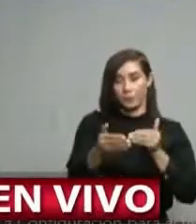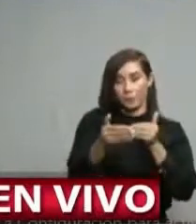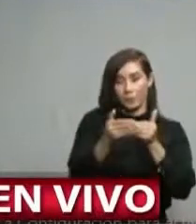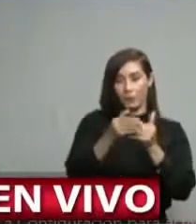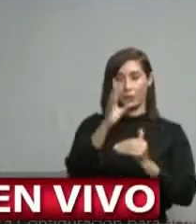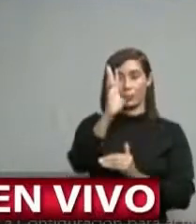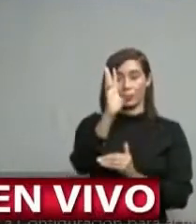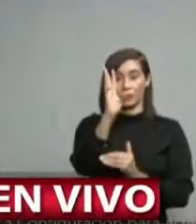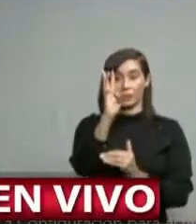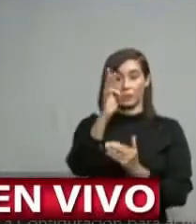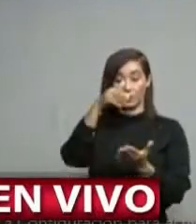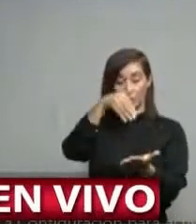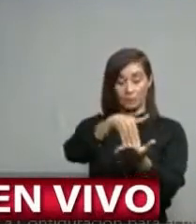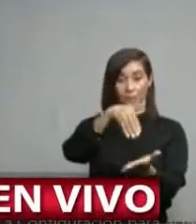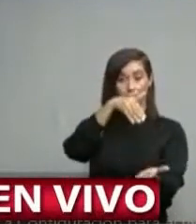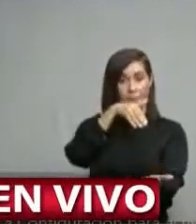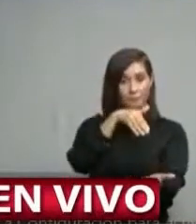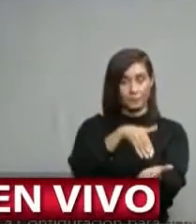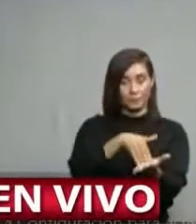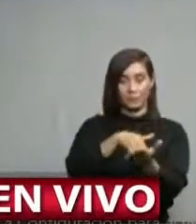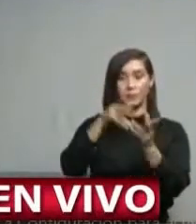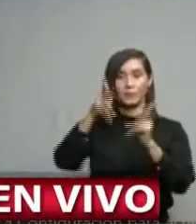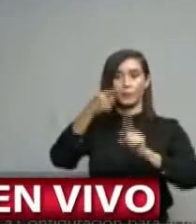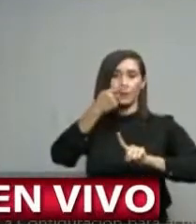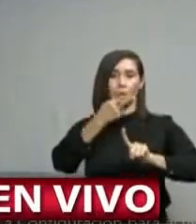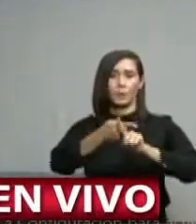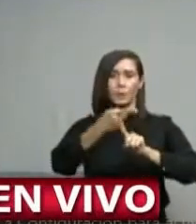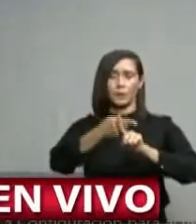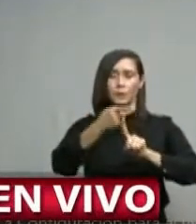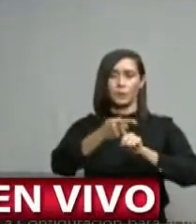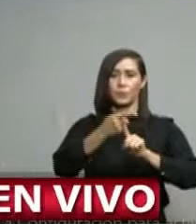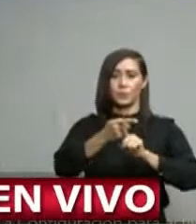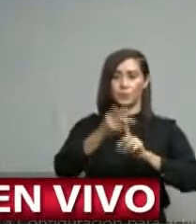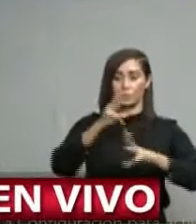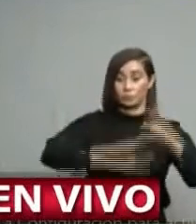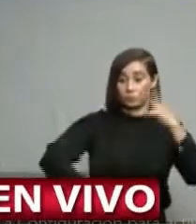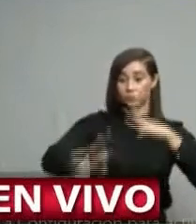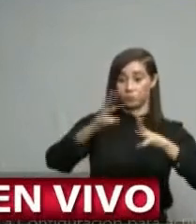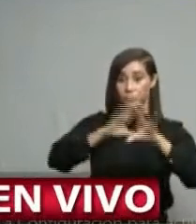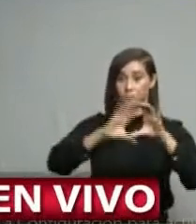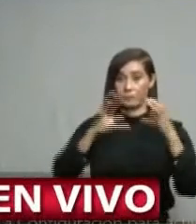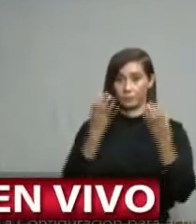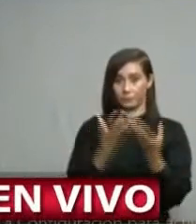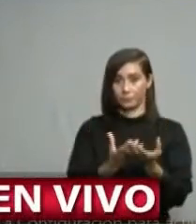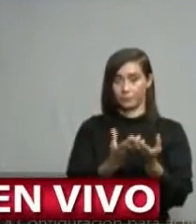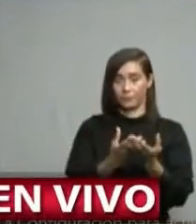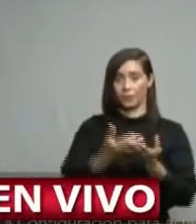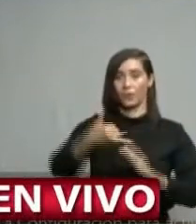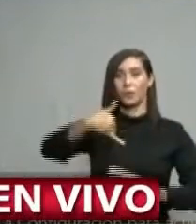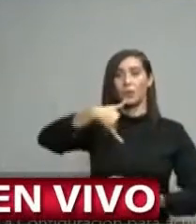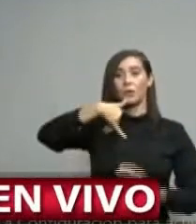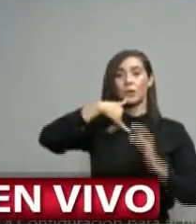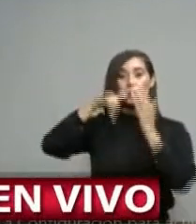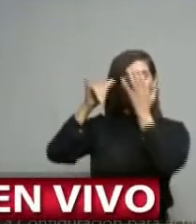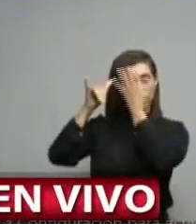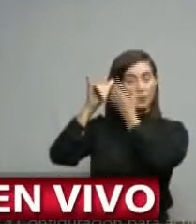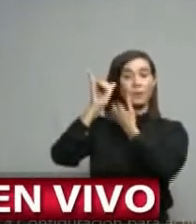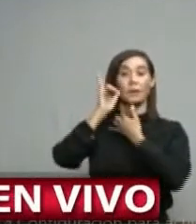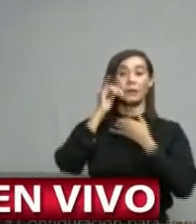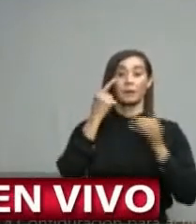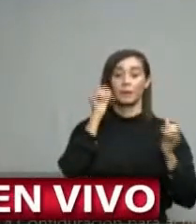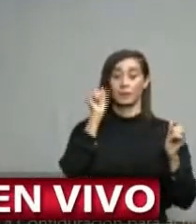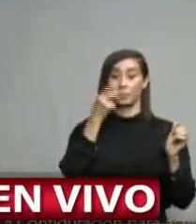los 6 millones de casos positivos confirmados en el mundo. En el día de ayer se